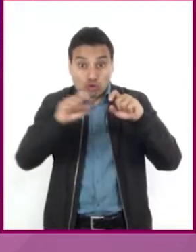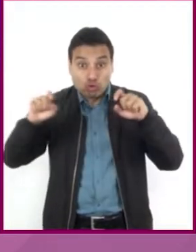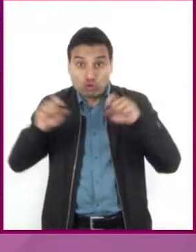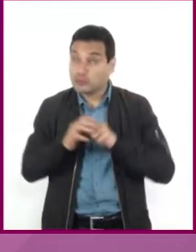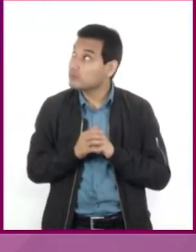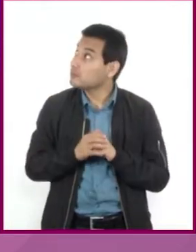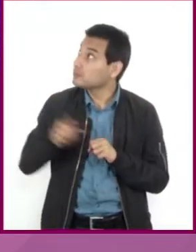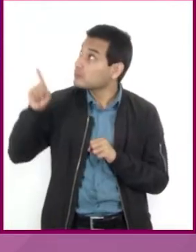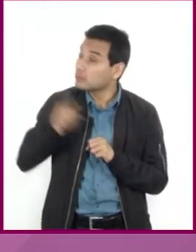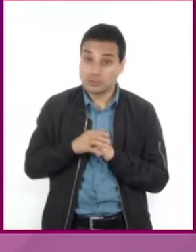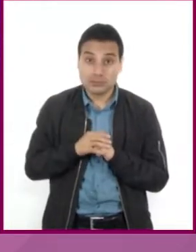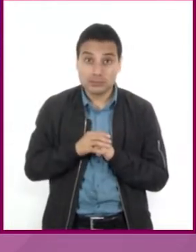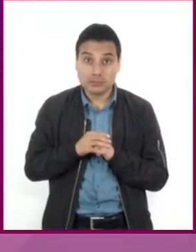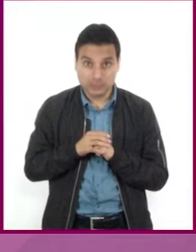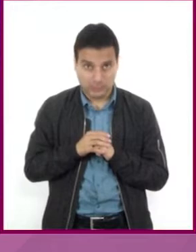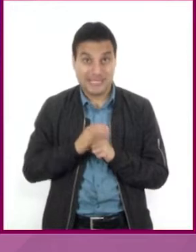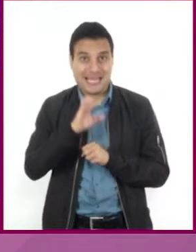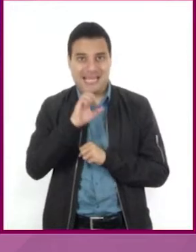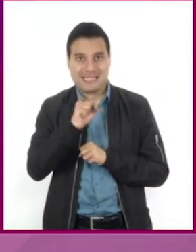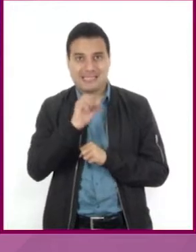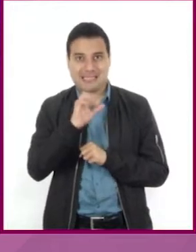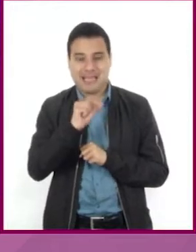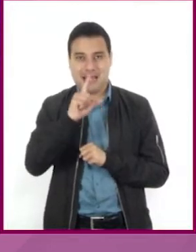gráfica, como las que ven aquí.